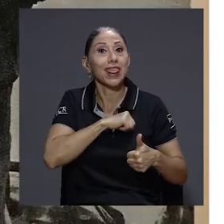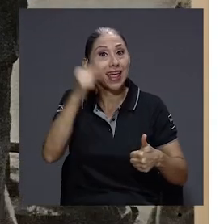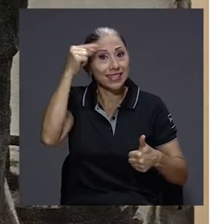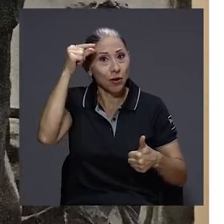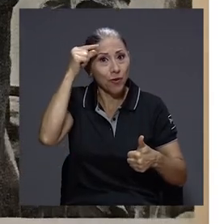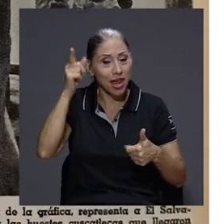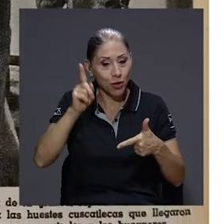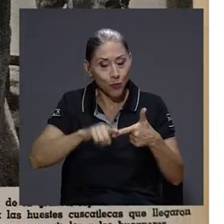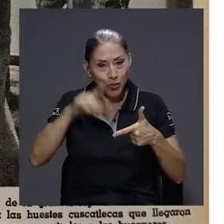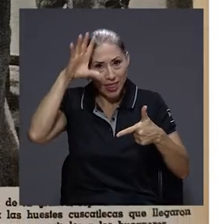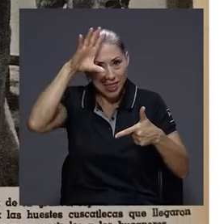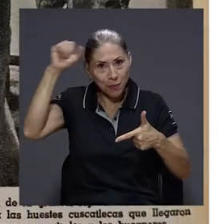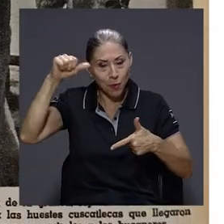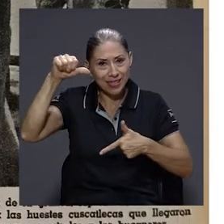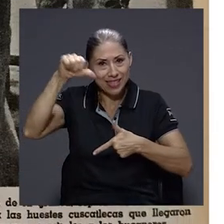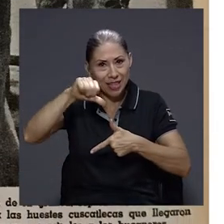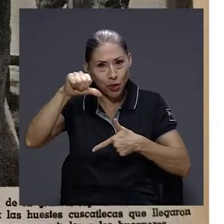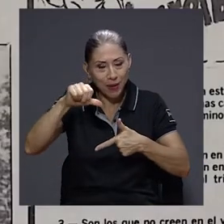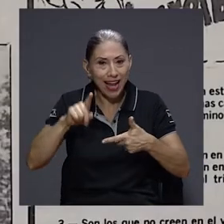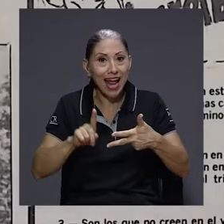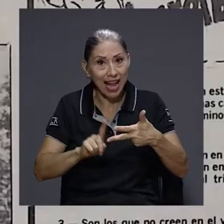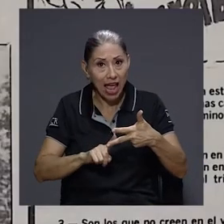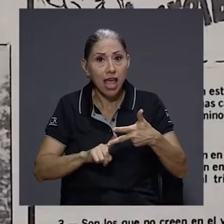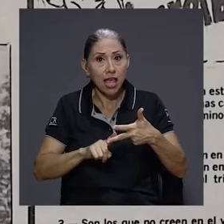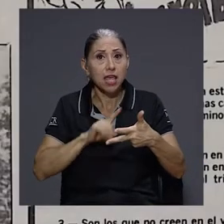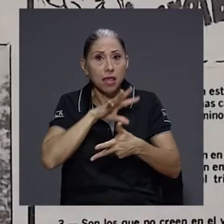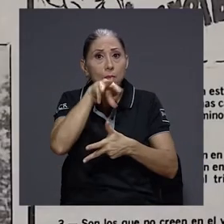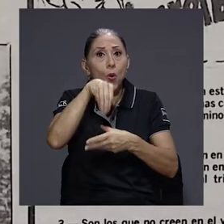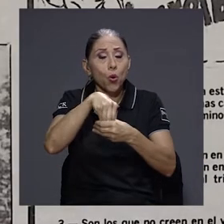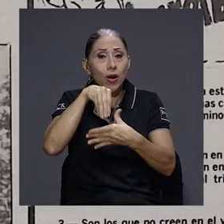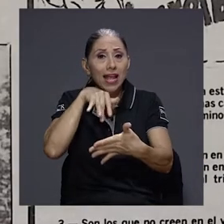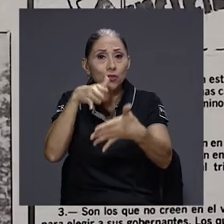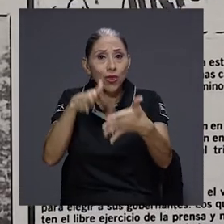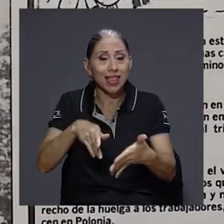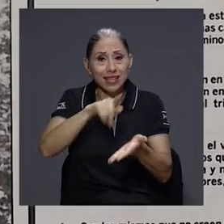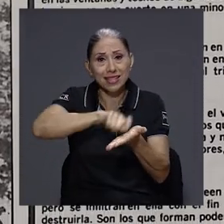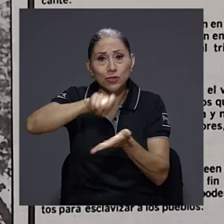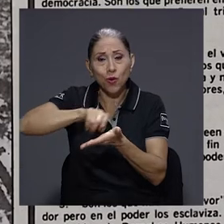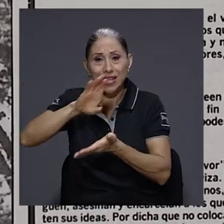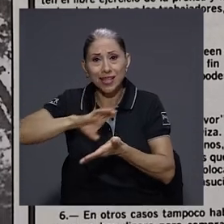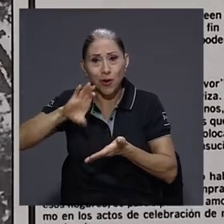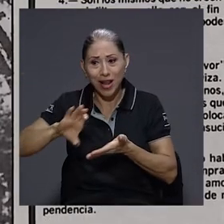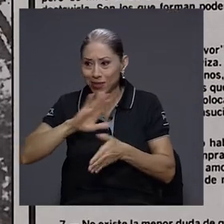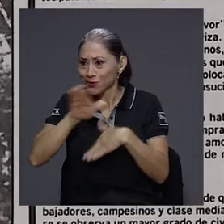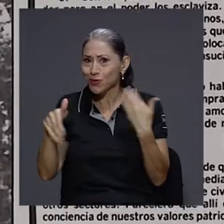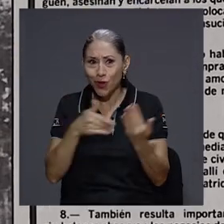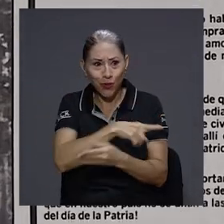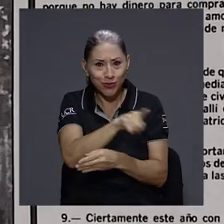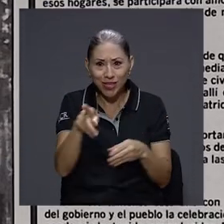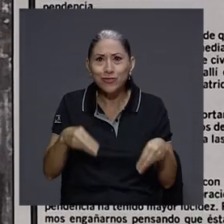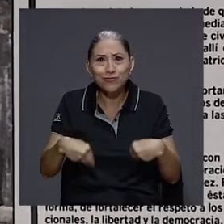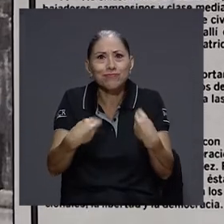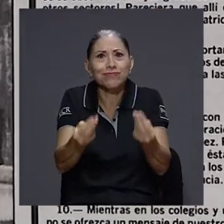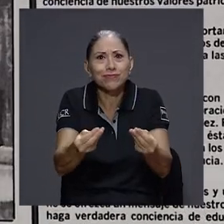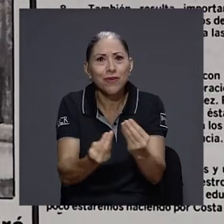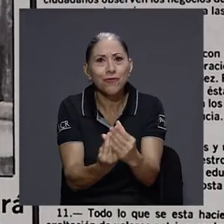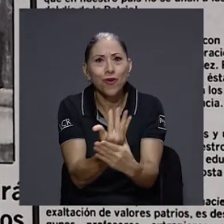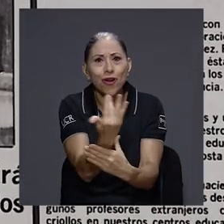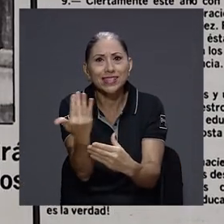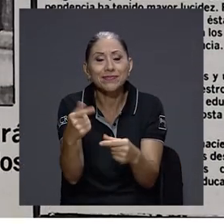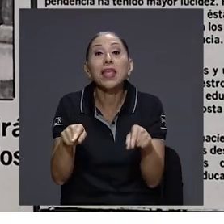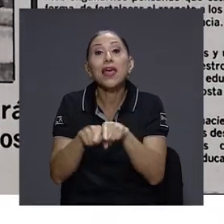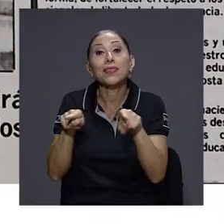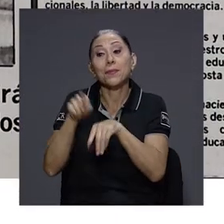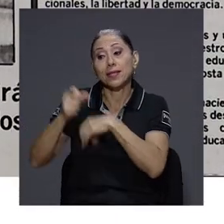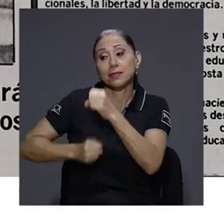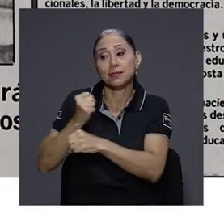relaciones entre la diplomacia centroamericana e incluso involucra estudiantes de escuelas y colegios. También a lo largo del siglo XX